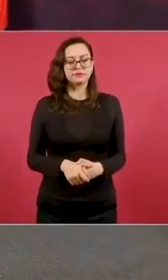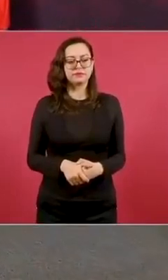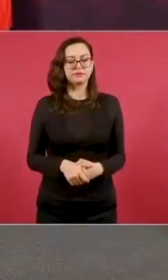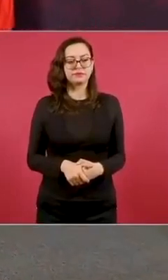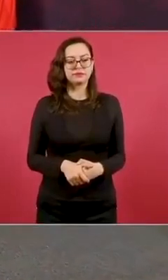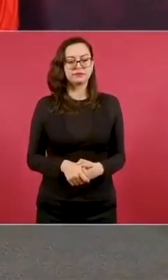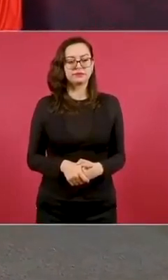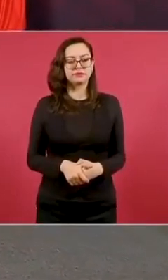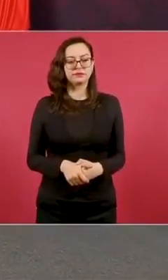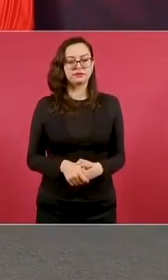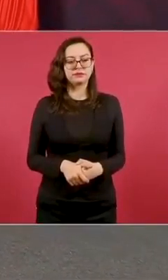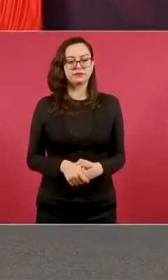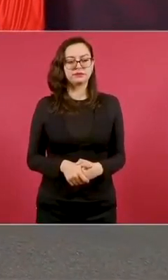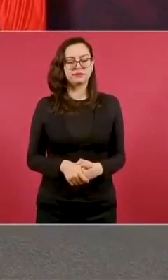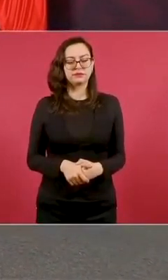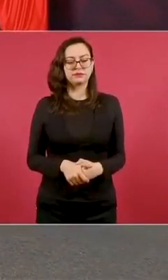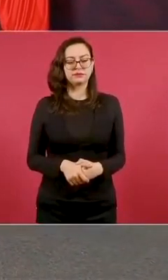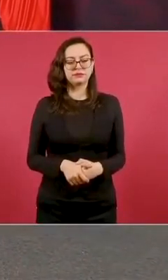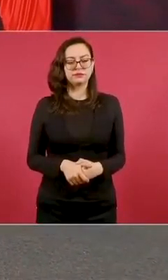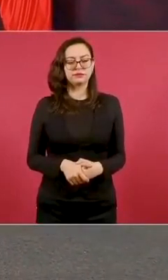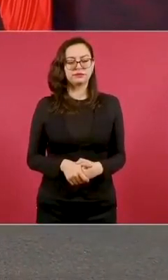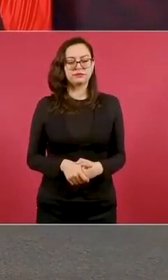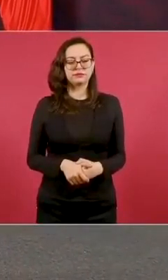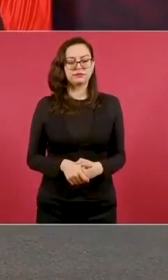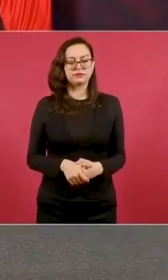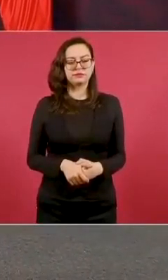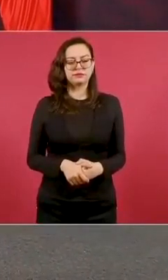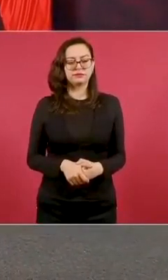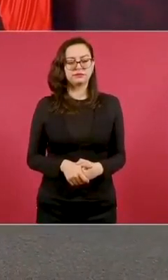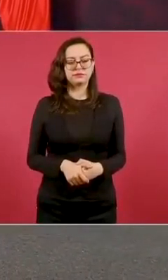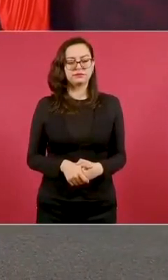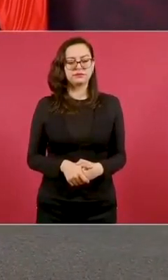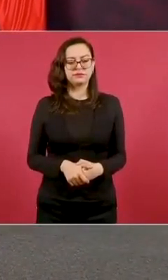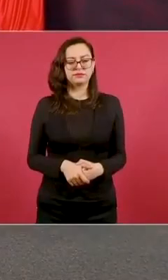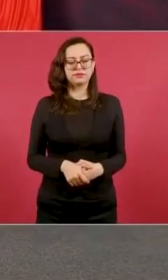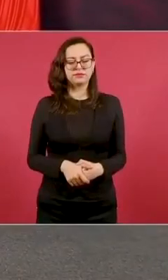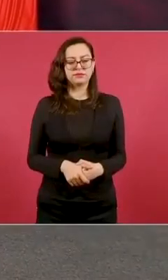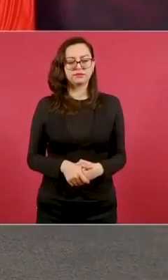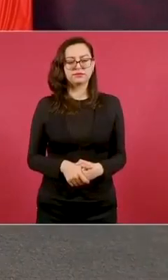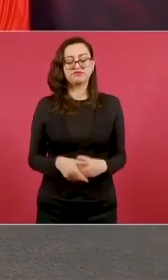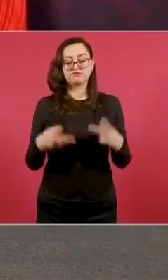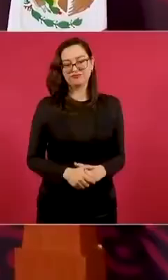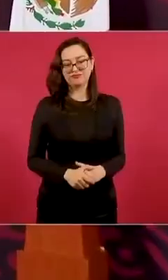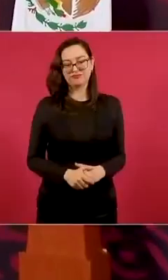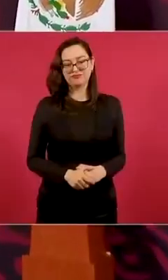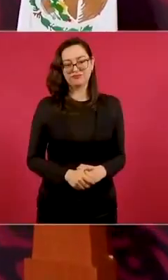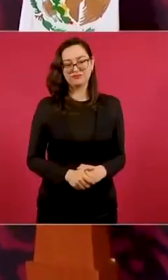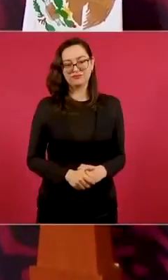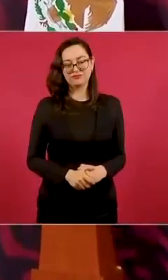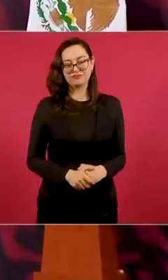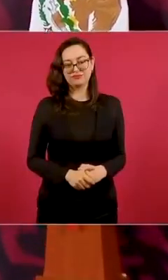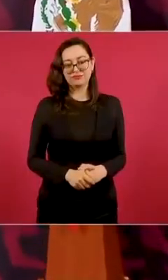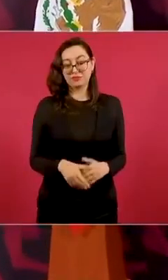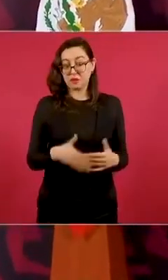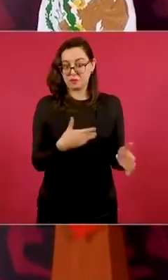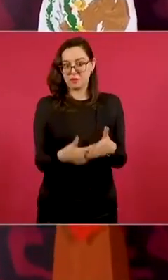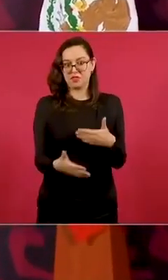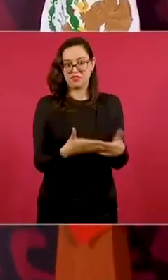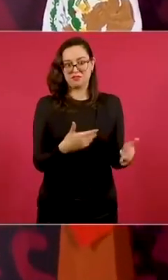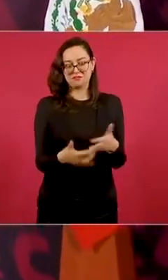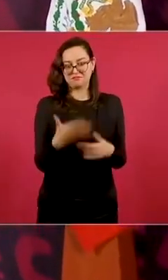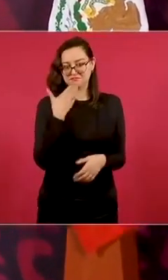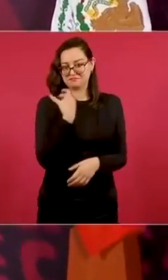tirar la puerta. A ver que este es muy moderno.